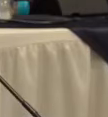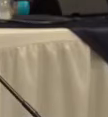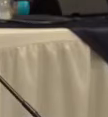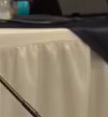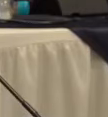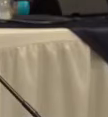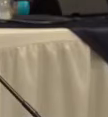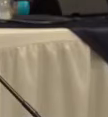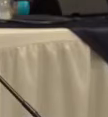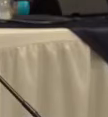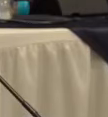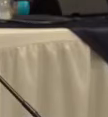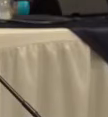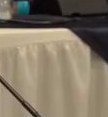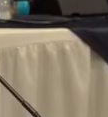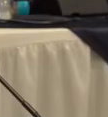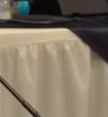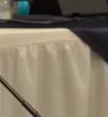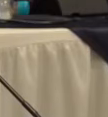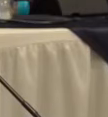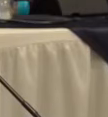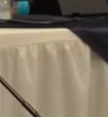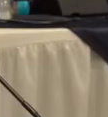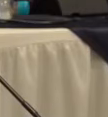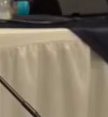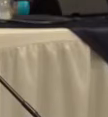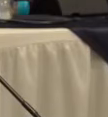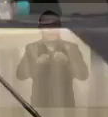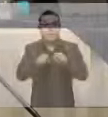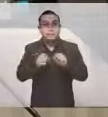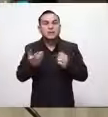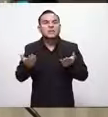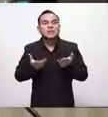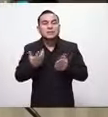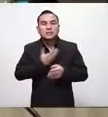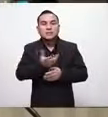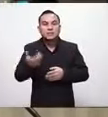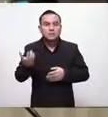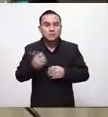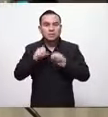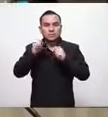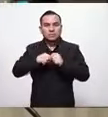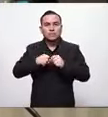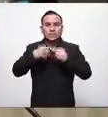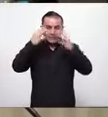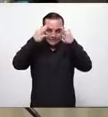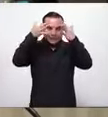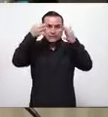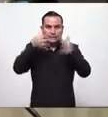los demás, sino que nuestra vida depende de lo que nosotros pudiéramos decidir.